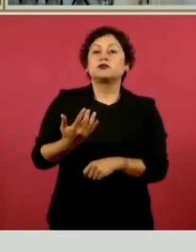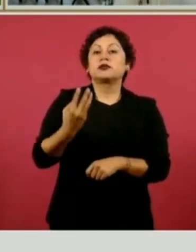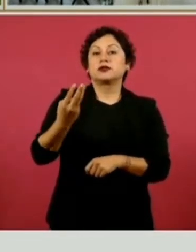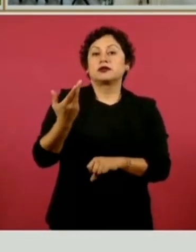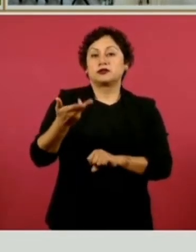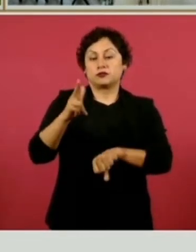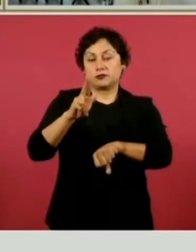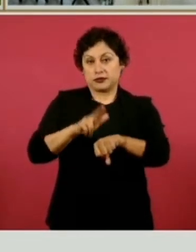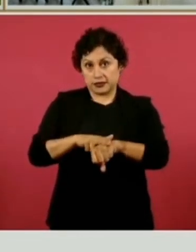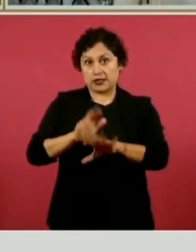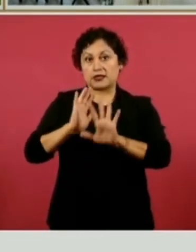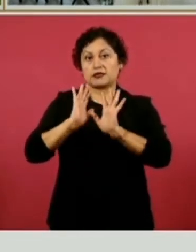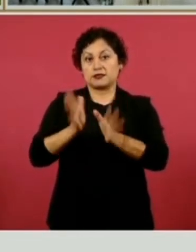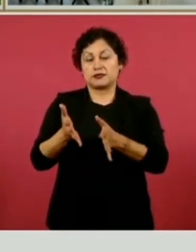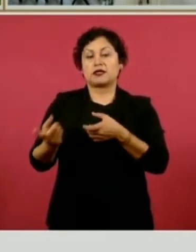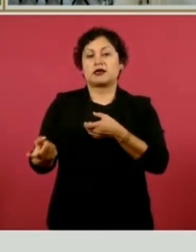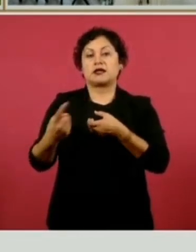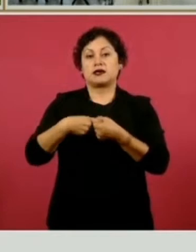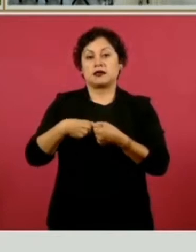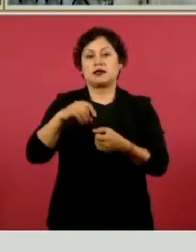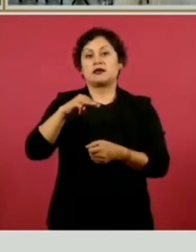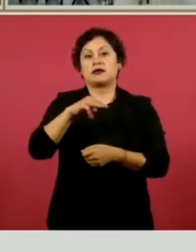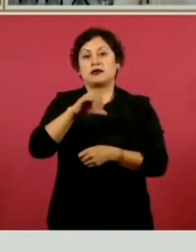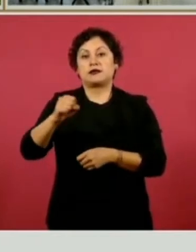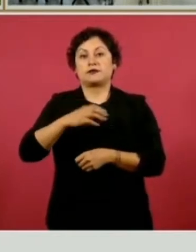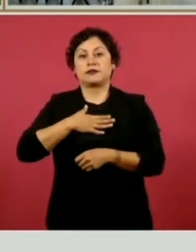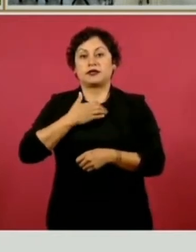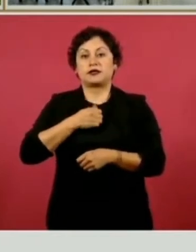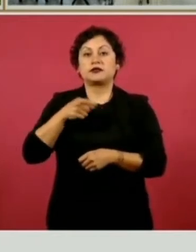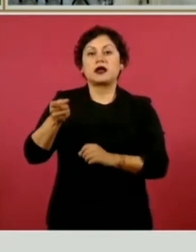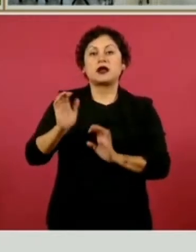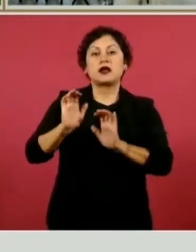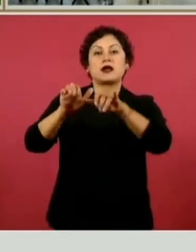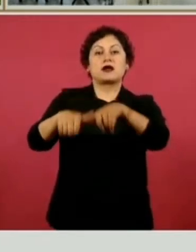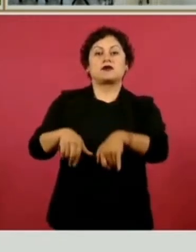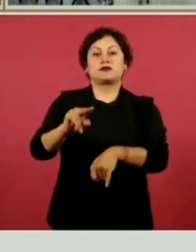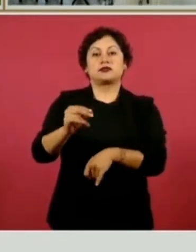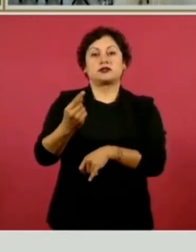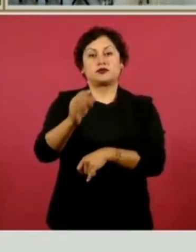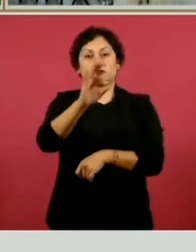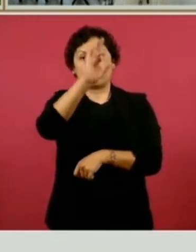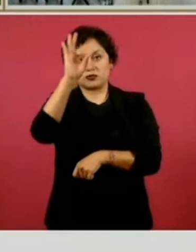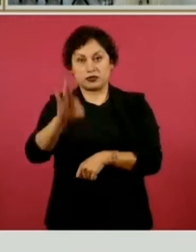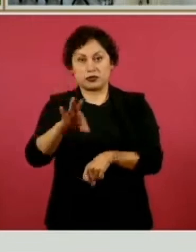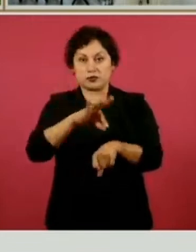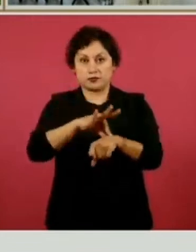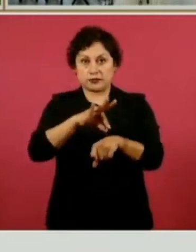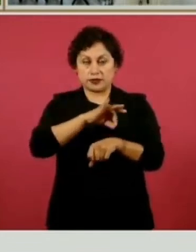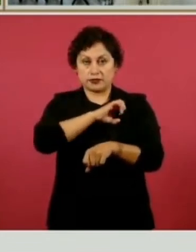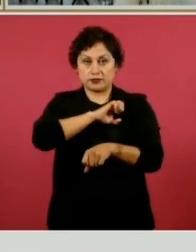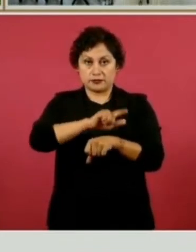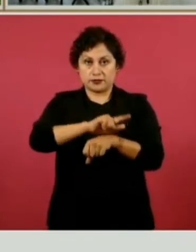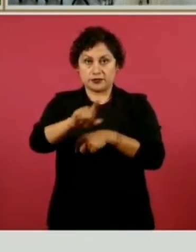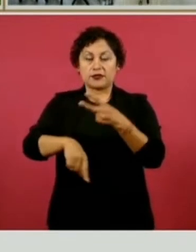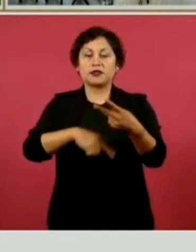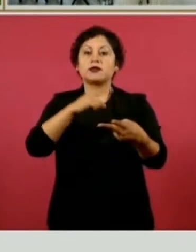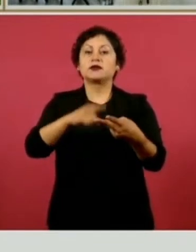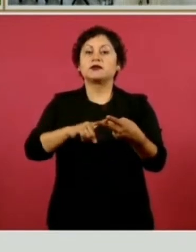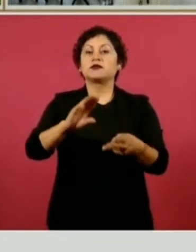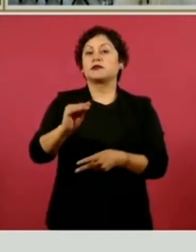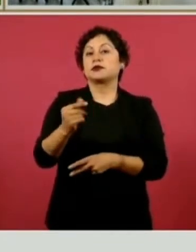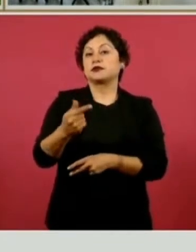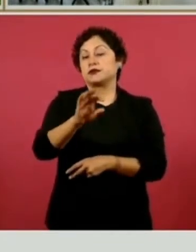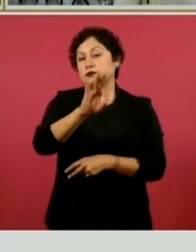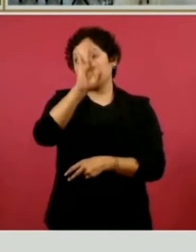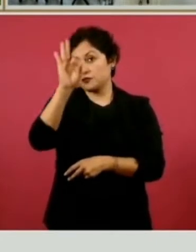a IMSS-Bienestar ya tienen el 81 por ciento de médicos especialistas, 99 por ciento en la